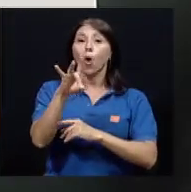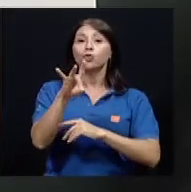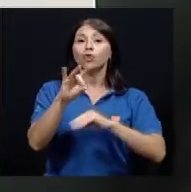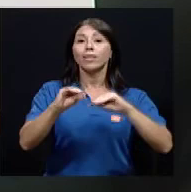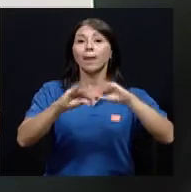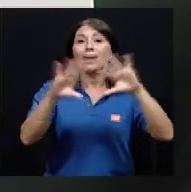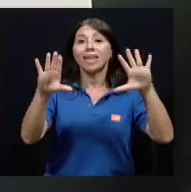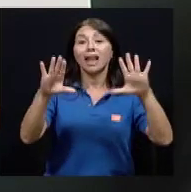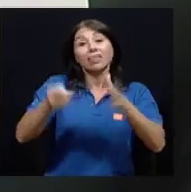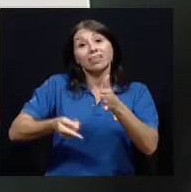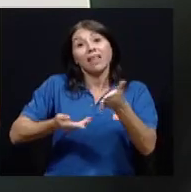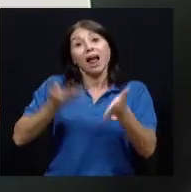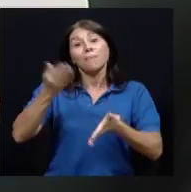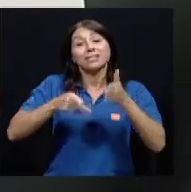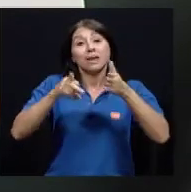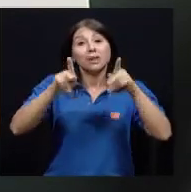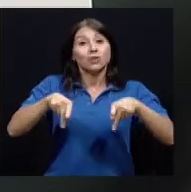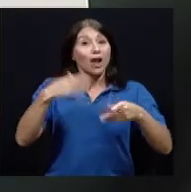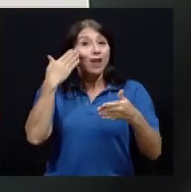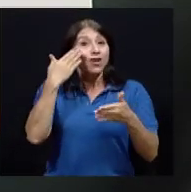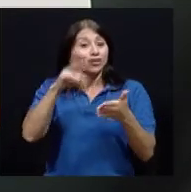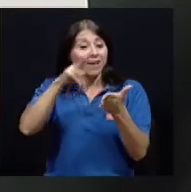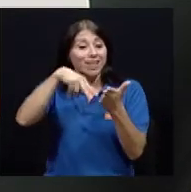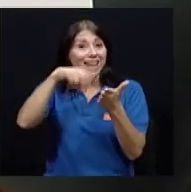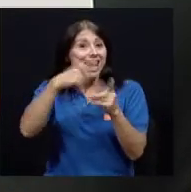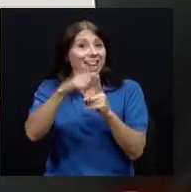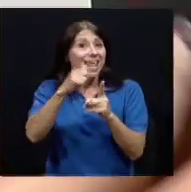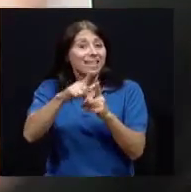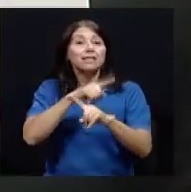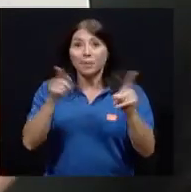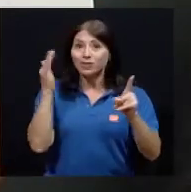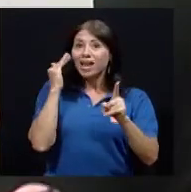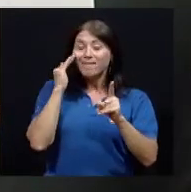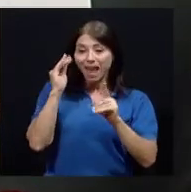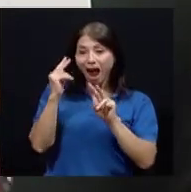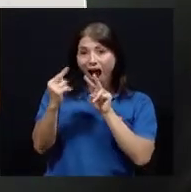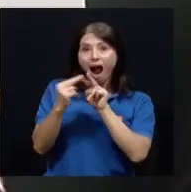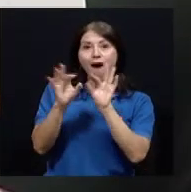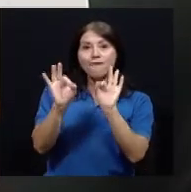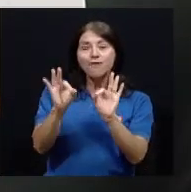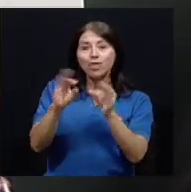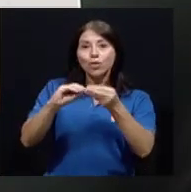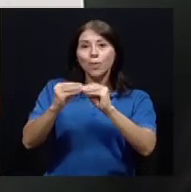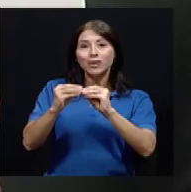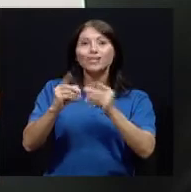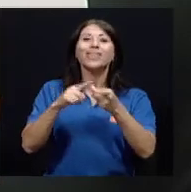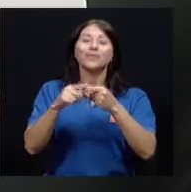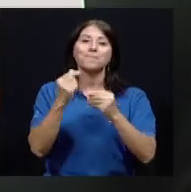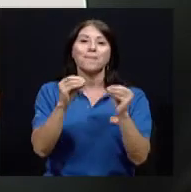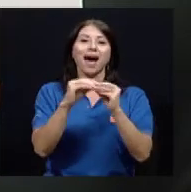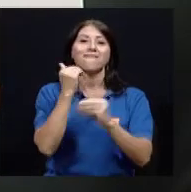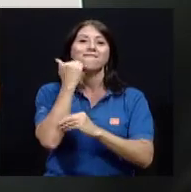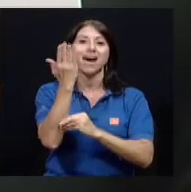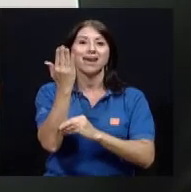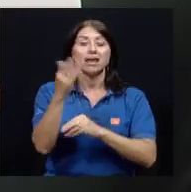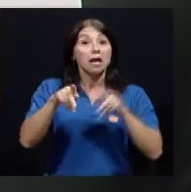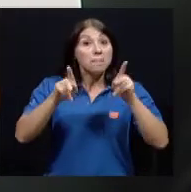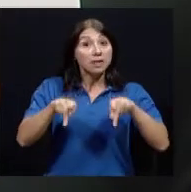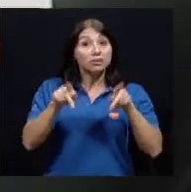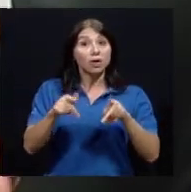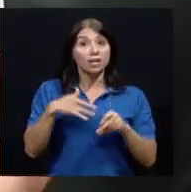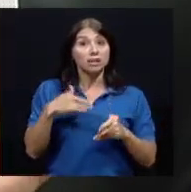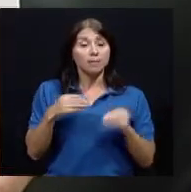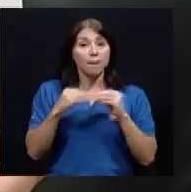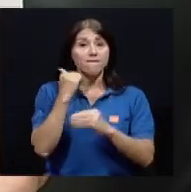puede facilitar montones entonces si una persona siente la necesidad de tenerlo de esta manera lo puede pedir tanto en las farmacias de la caja como en las farmacias